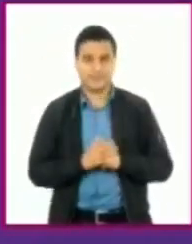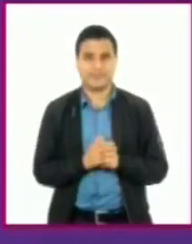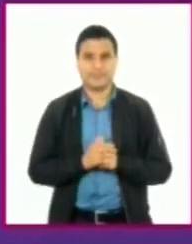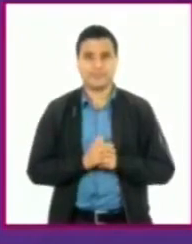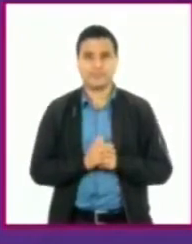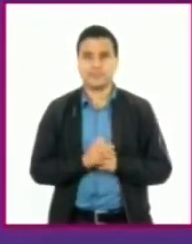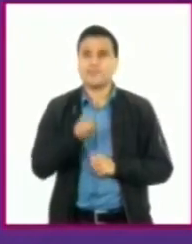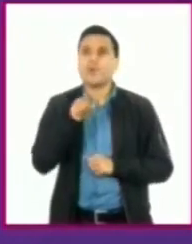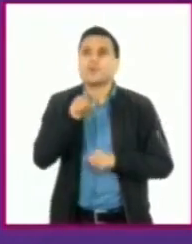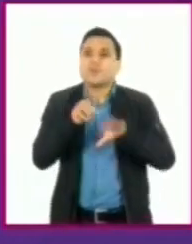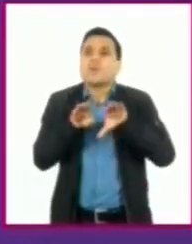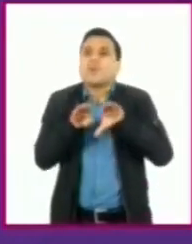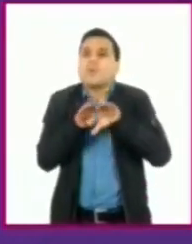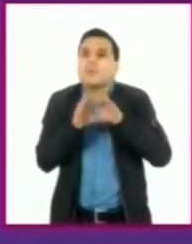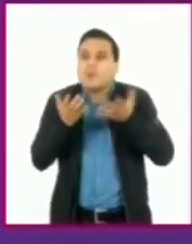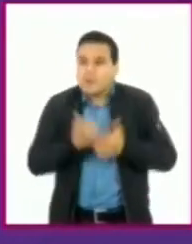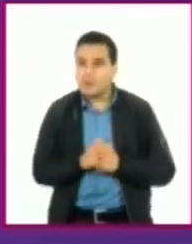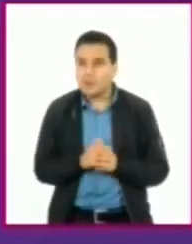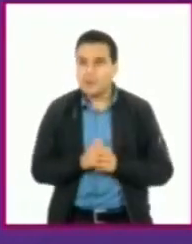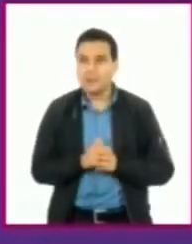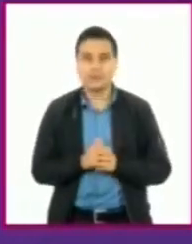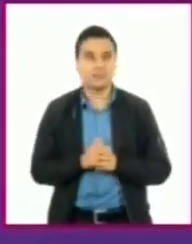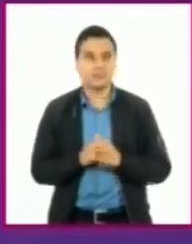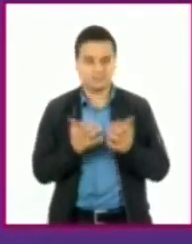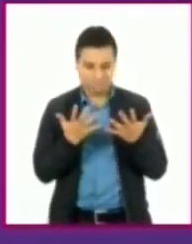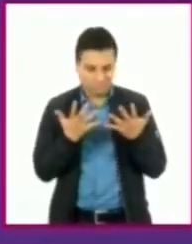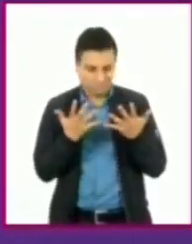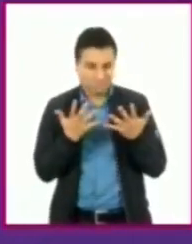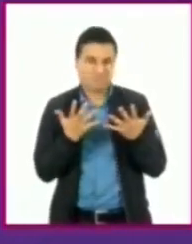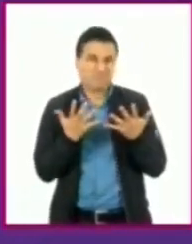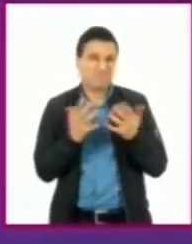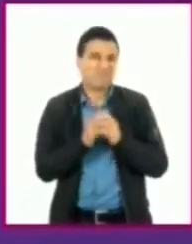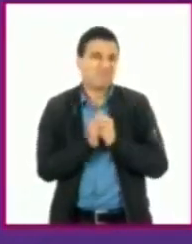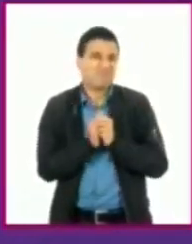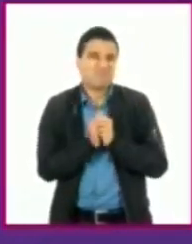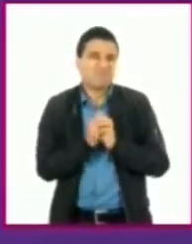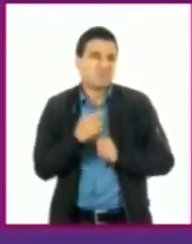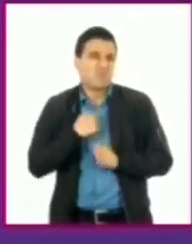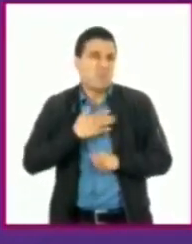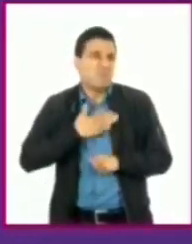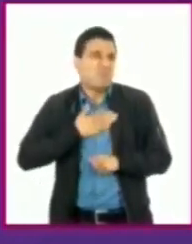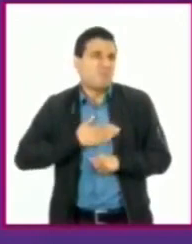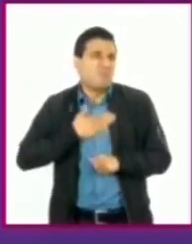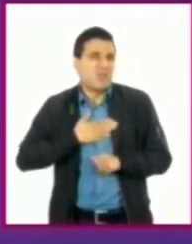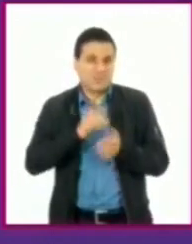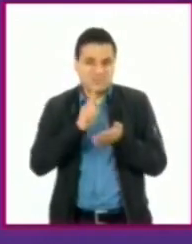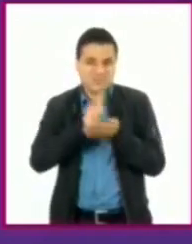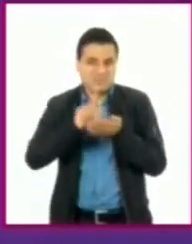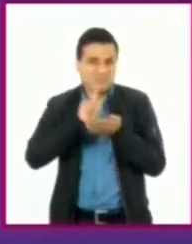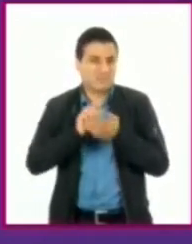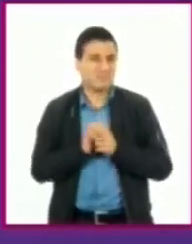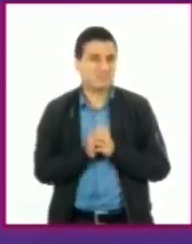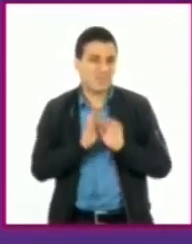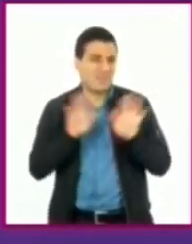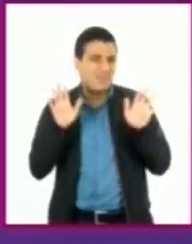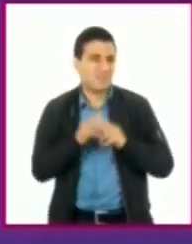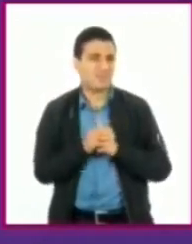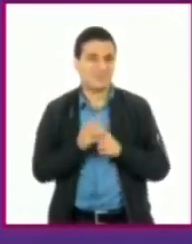¿Y tú cómo vas a trabajar sin guantes? Pues yo solo me los pongo para lavar el baño. Es que no me acomodo para trabajar con ellos.